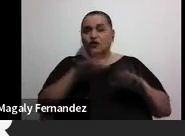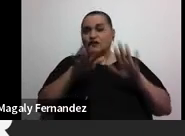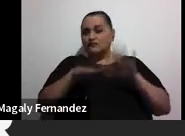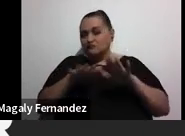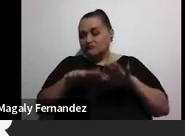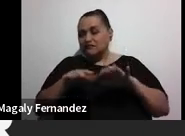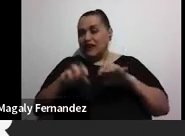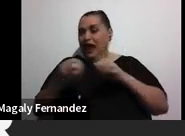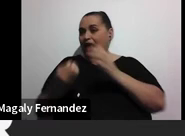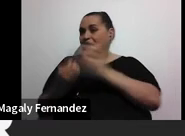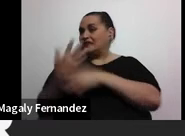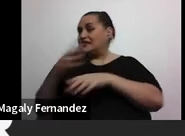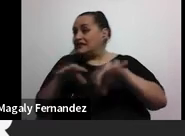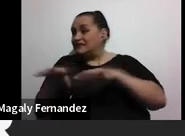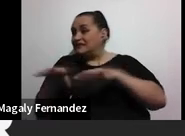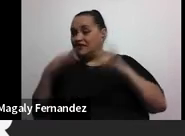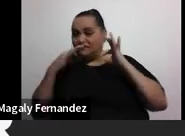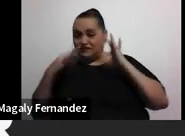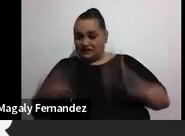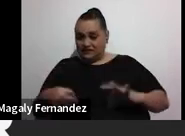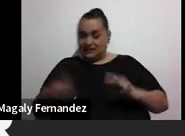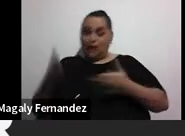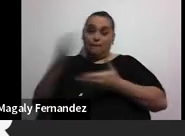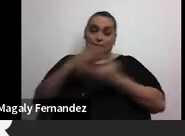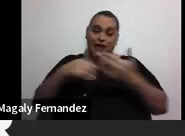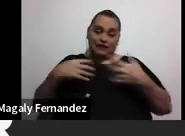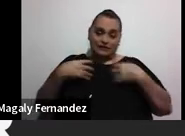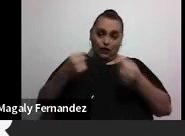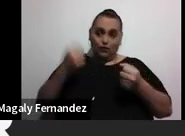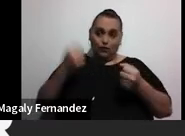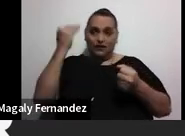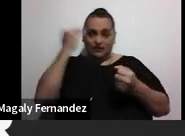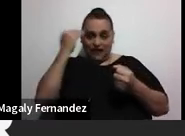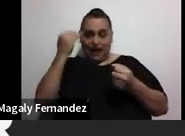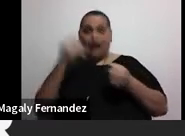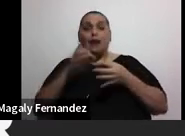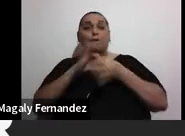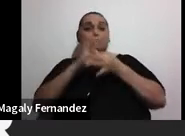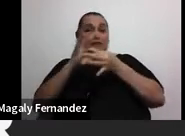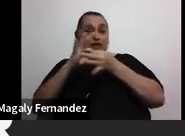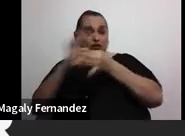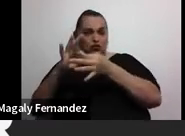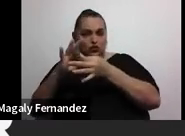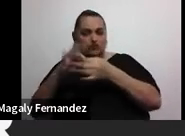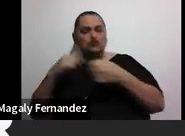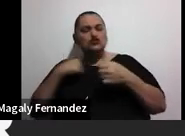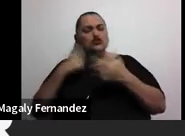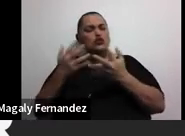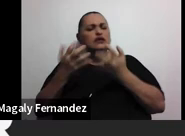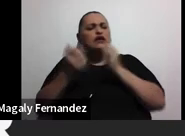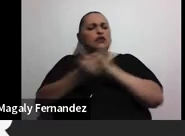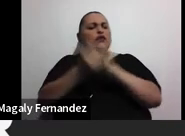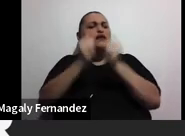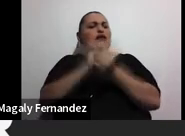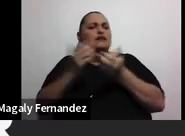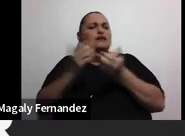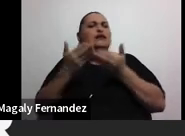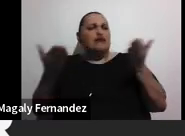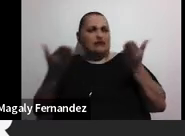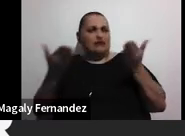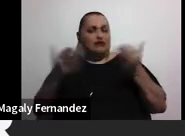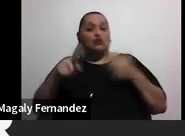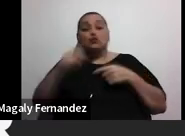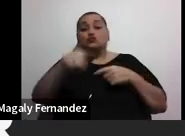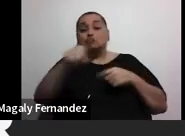física, la parte de salud mental, los vínculos. ¿Qué es lo que quiero cambiar? Aquí yo les voy a agregar también que puedan incluir